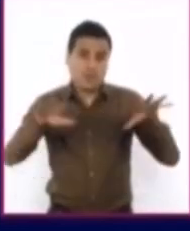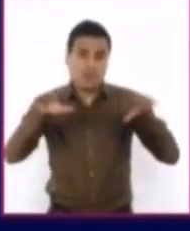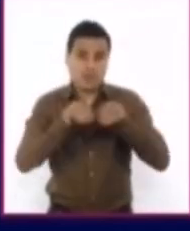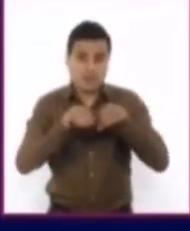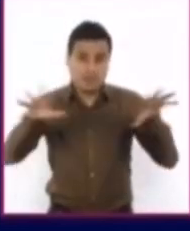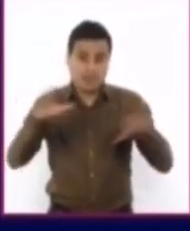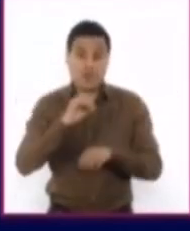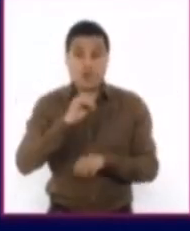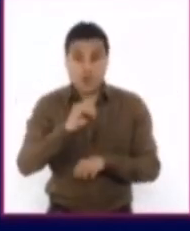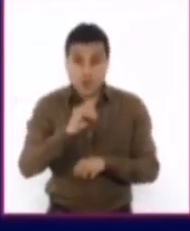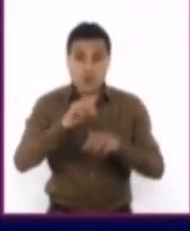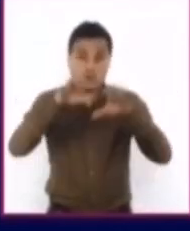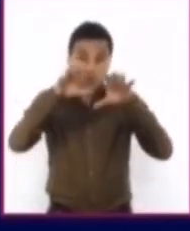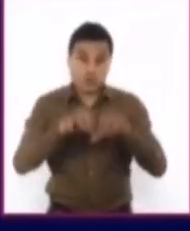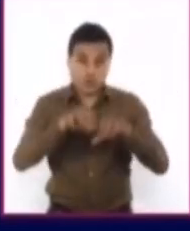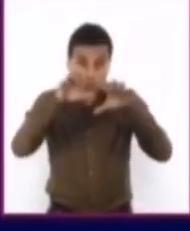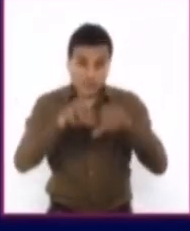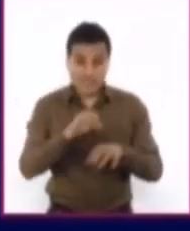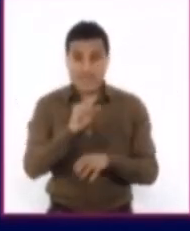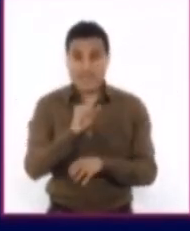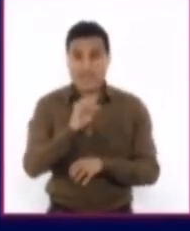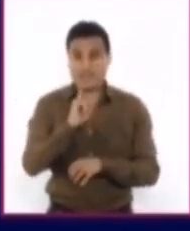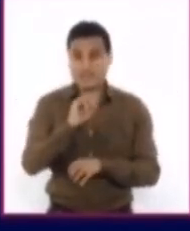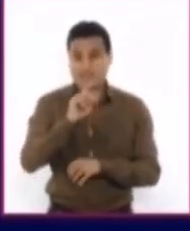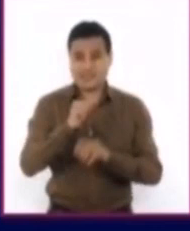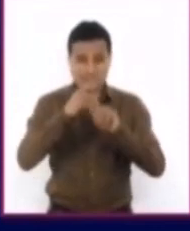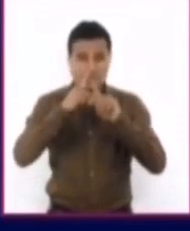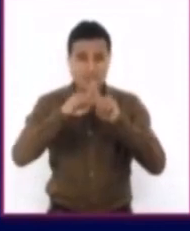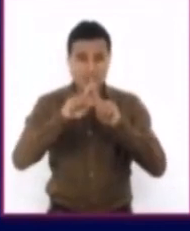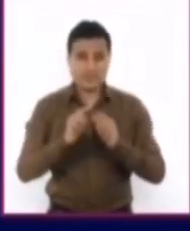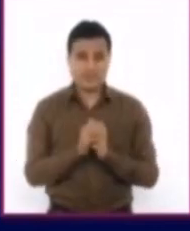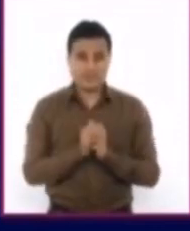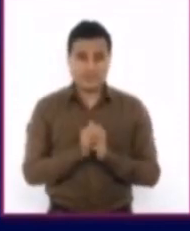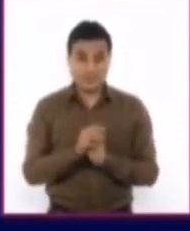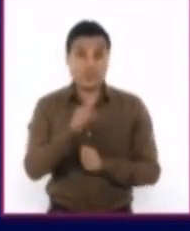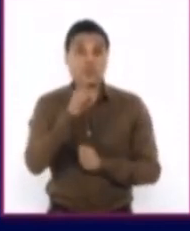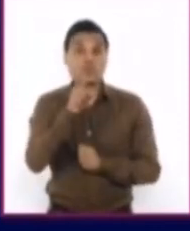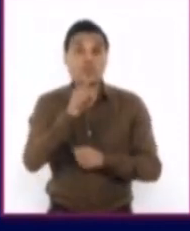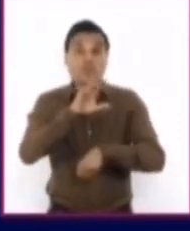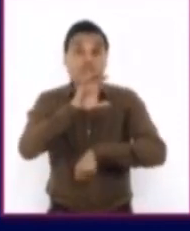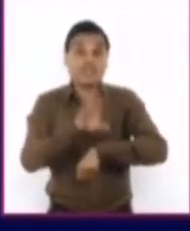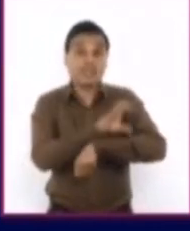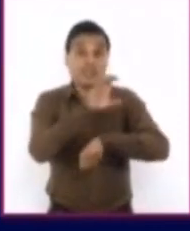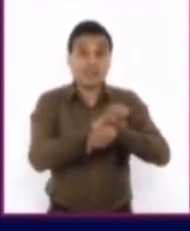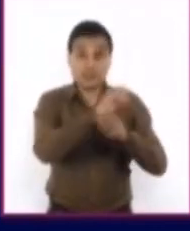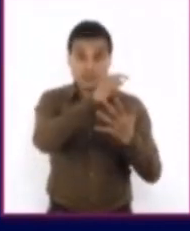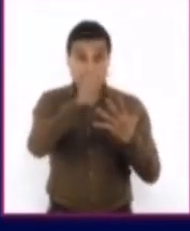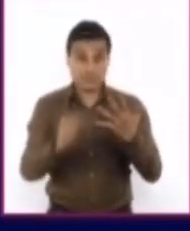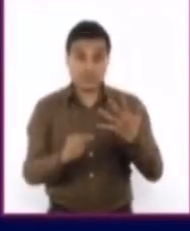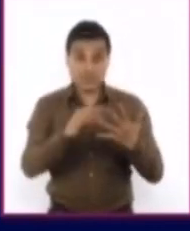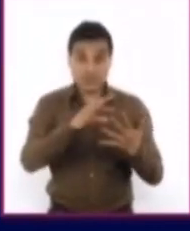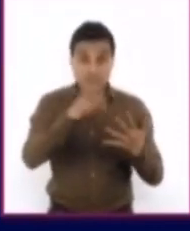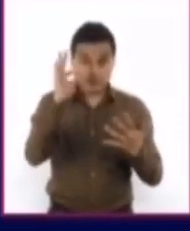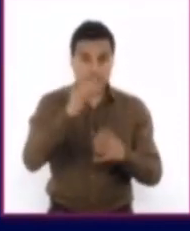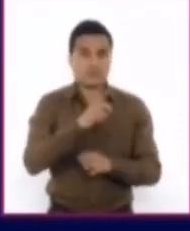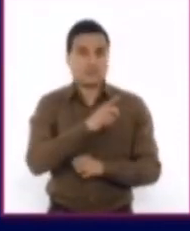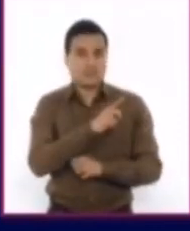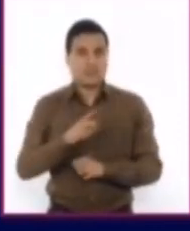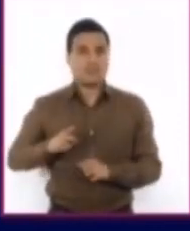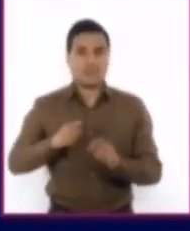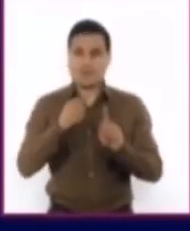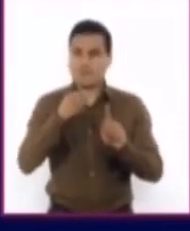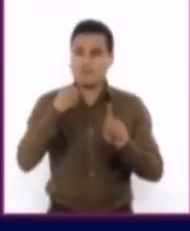provocar lluvias ácidas, etc. El modelo que se tome debe ser capaz de evitar los impactos más graves y de